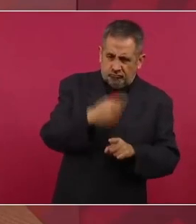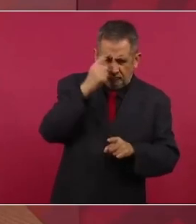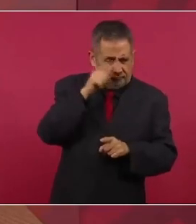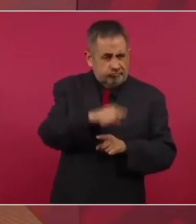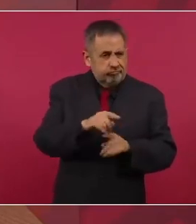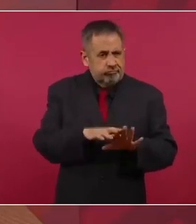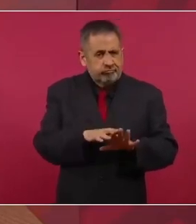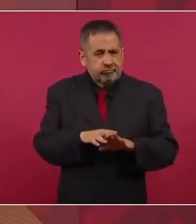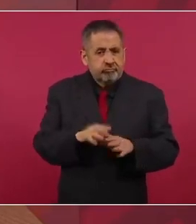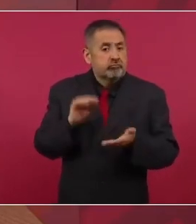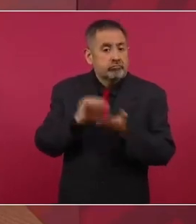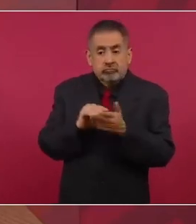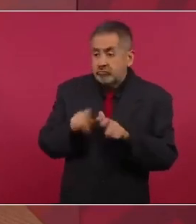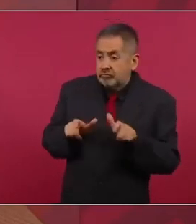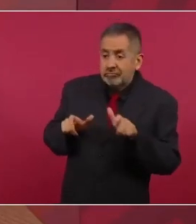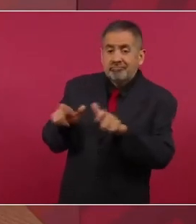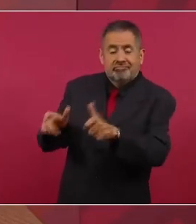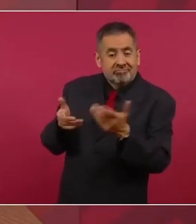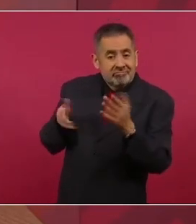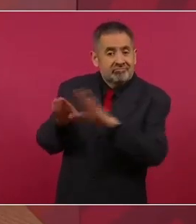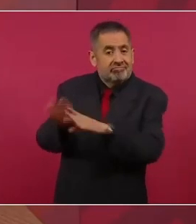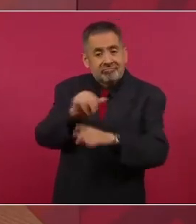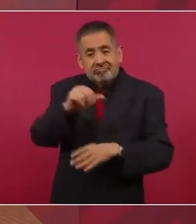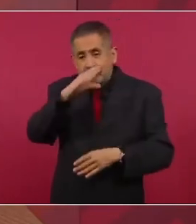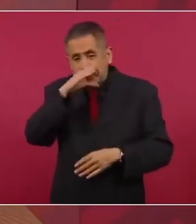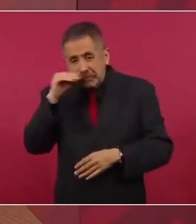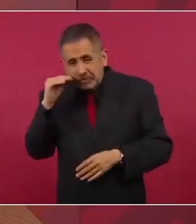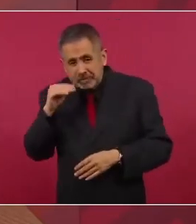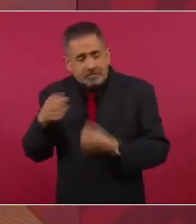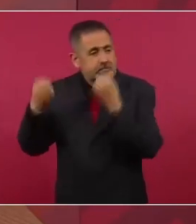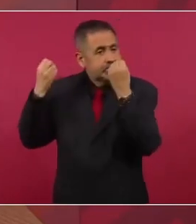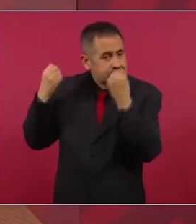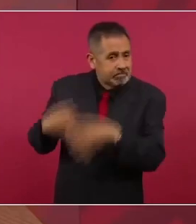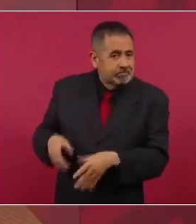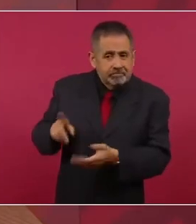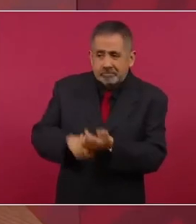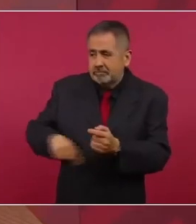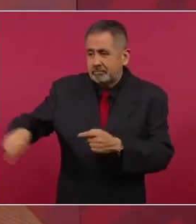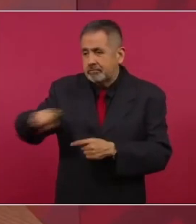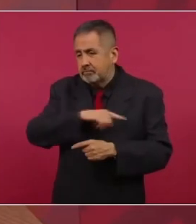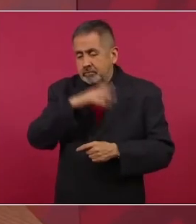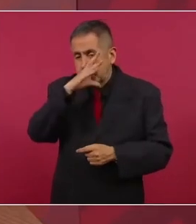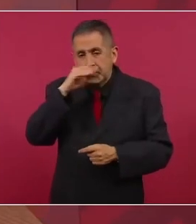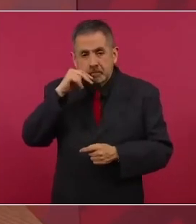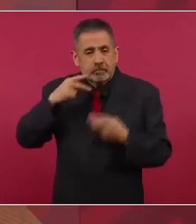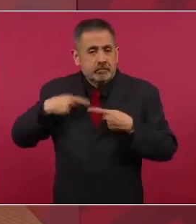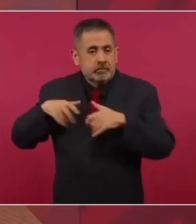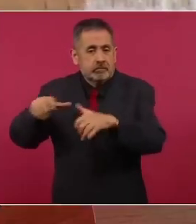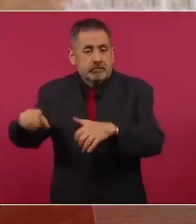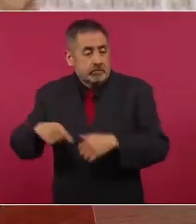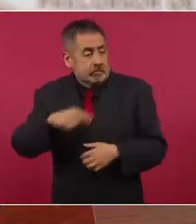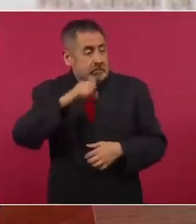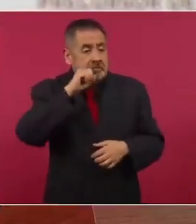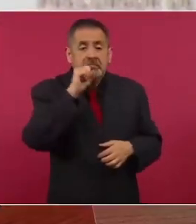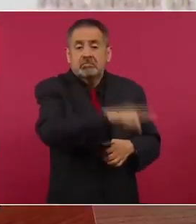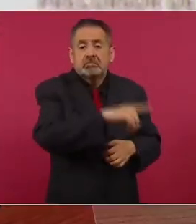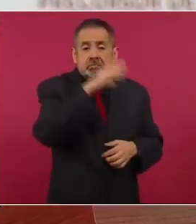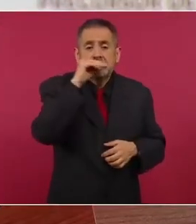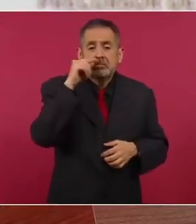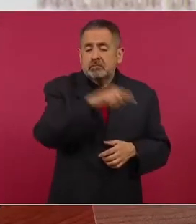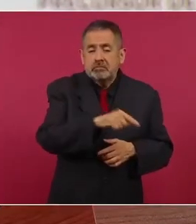mantener el bloqueo en Cuba y afectar al pueblo de Cuba